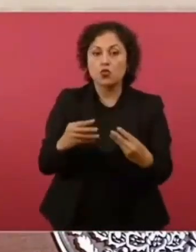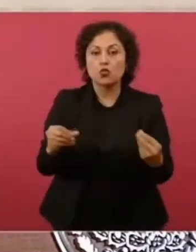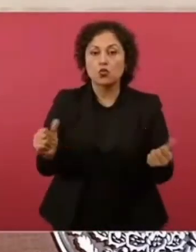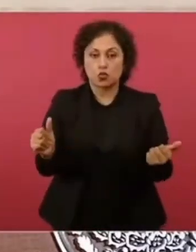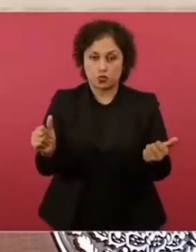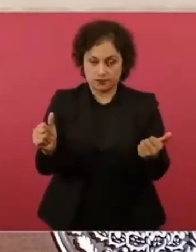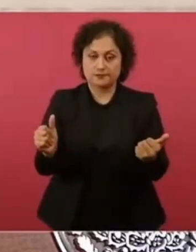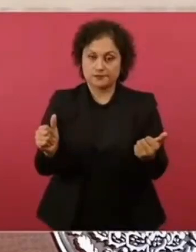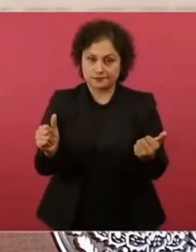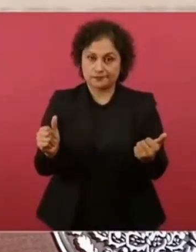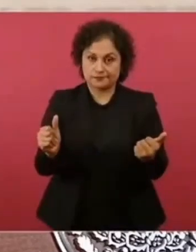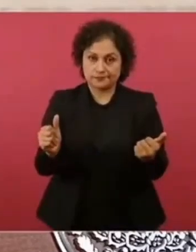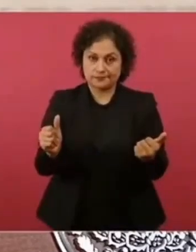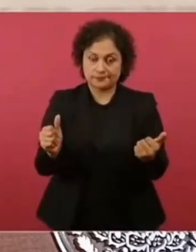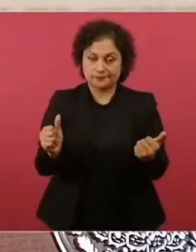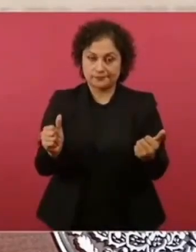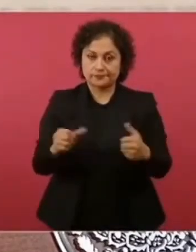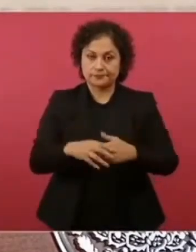manera